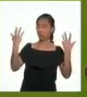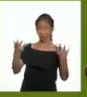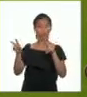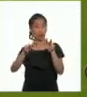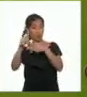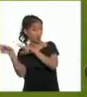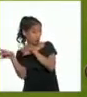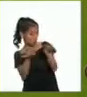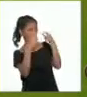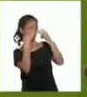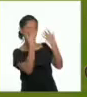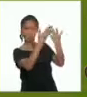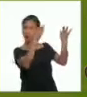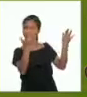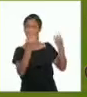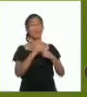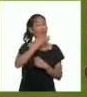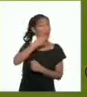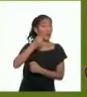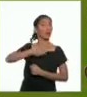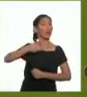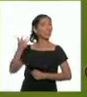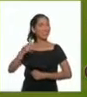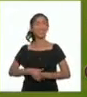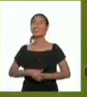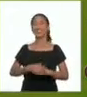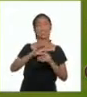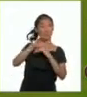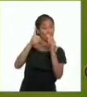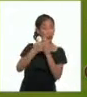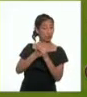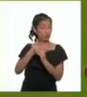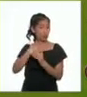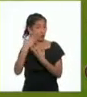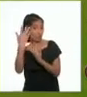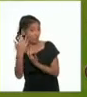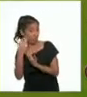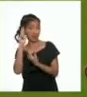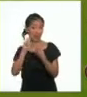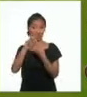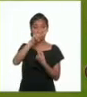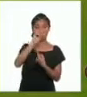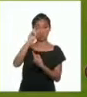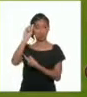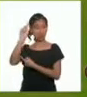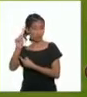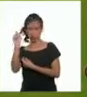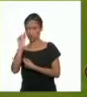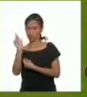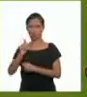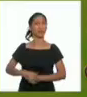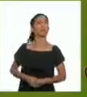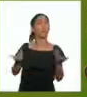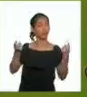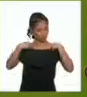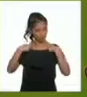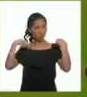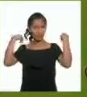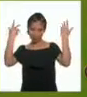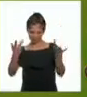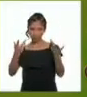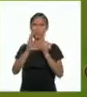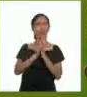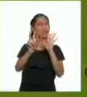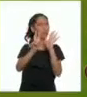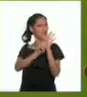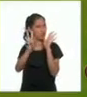reconocimiento que nos merecemos lo mejor de todo es que no necesito esperar hasta el 2021 para tener buenas noticias porque yo puedo